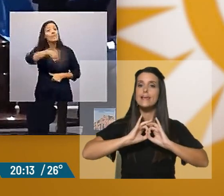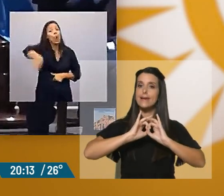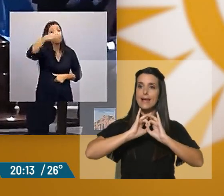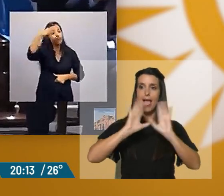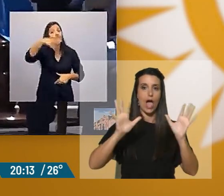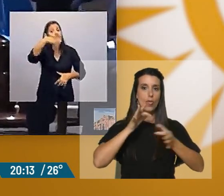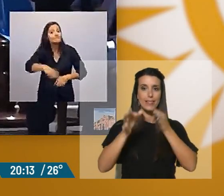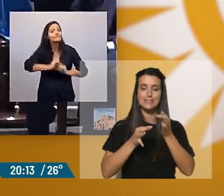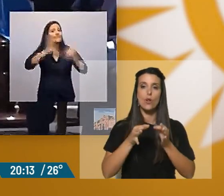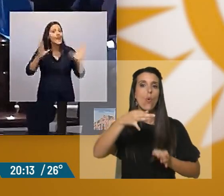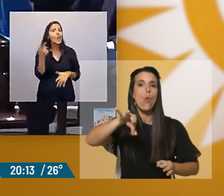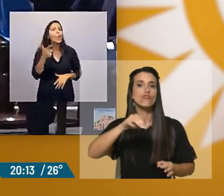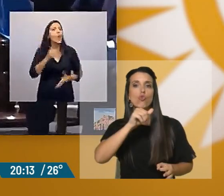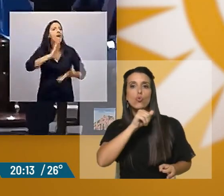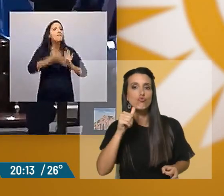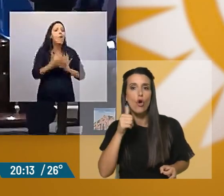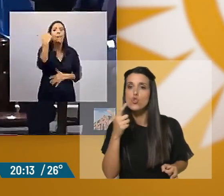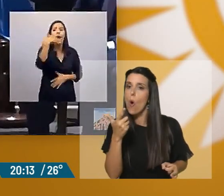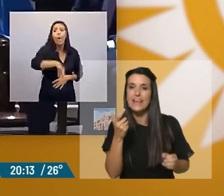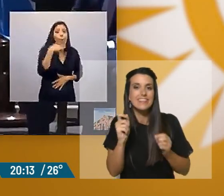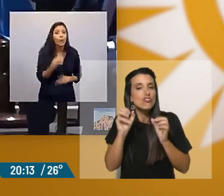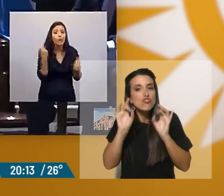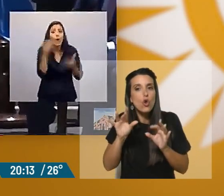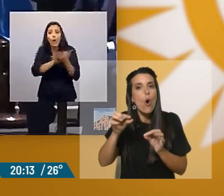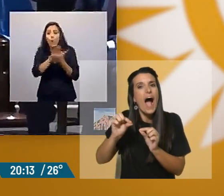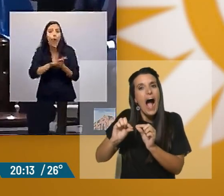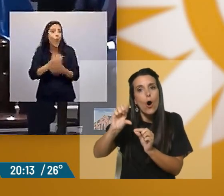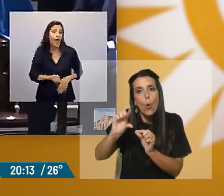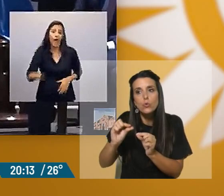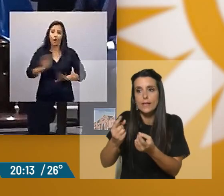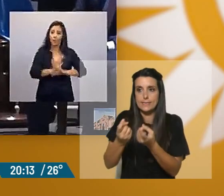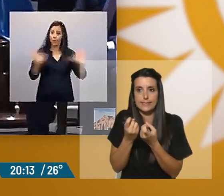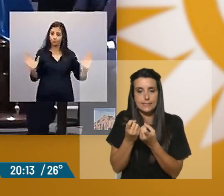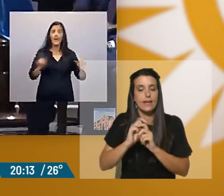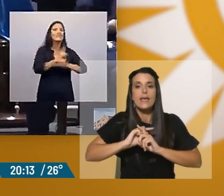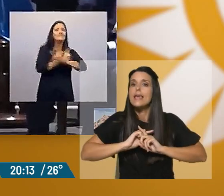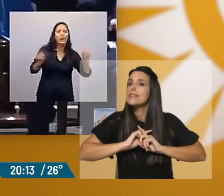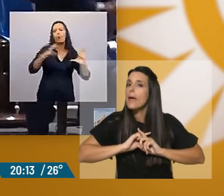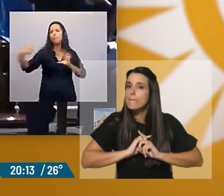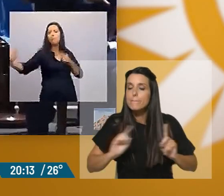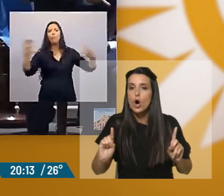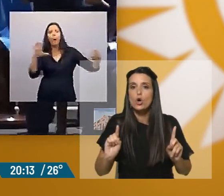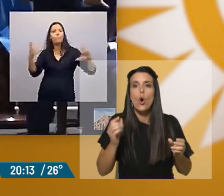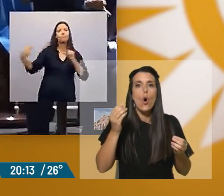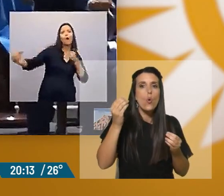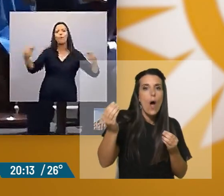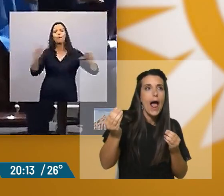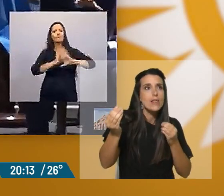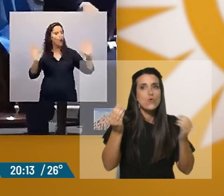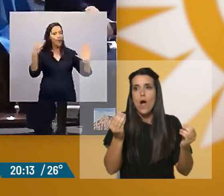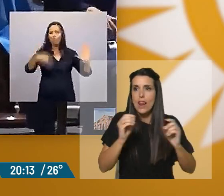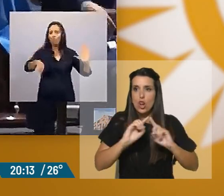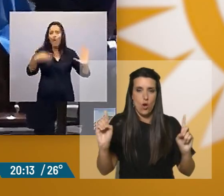no hay alternativa posible al ajuste. Tampoco hay lugar a la discusión entre shock y gradualismo.